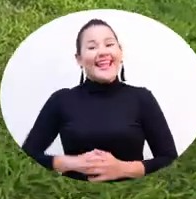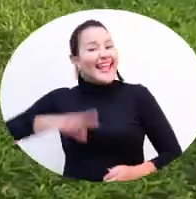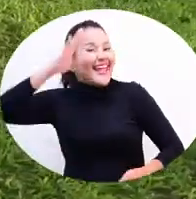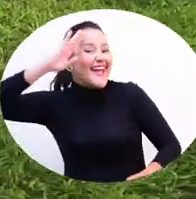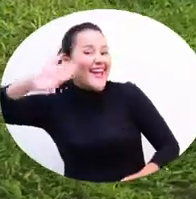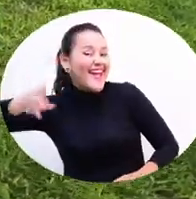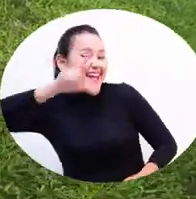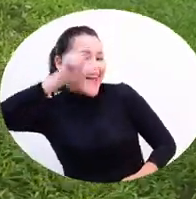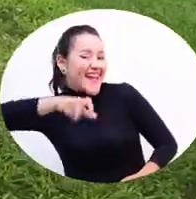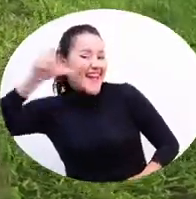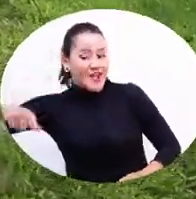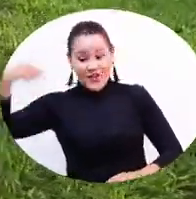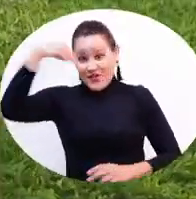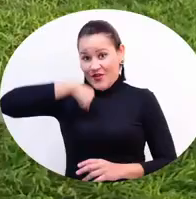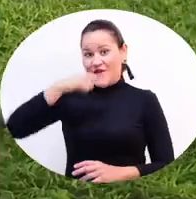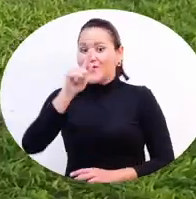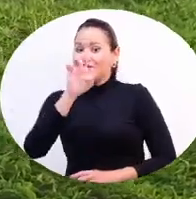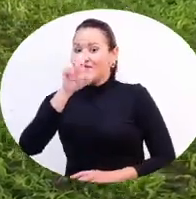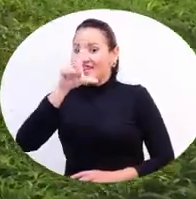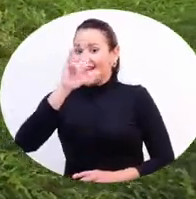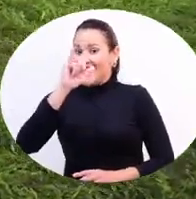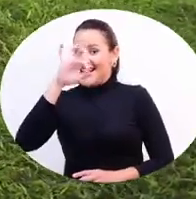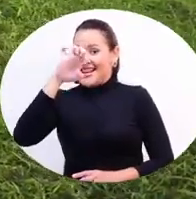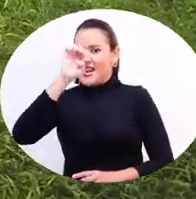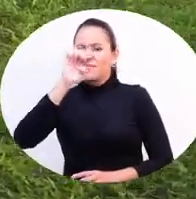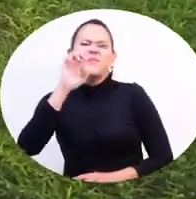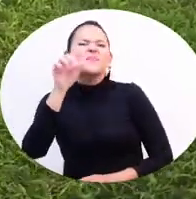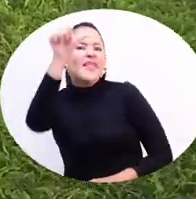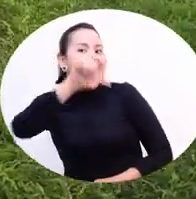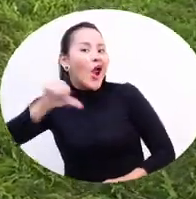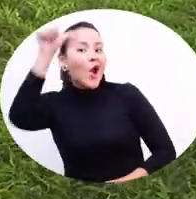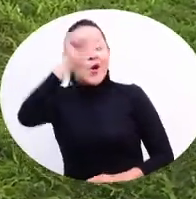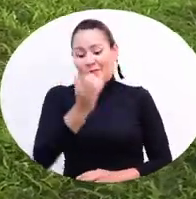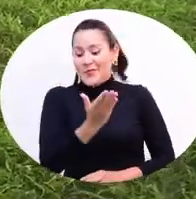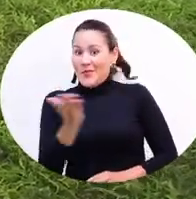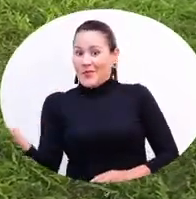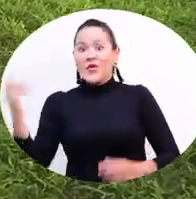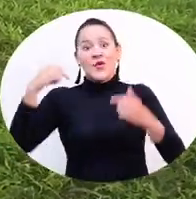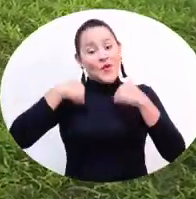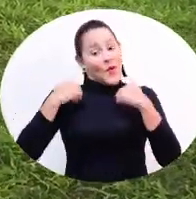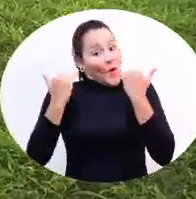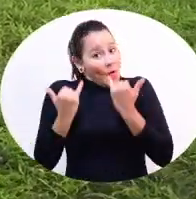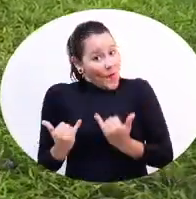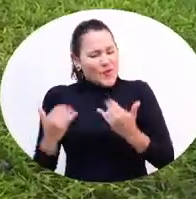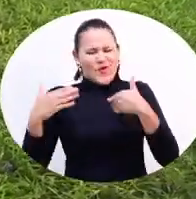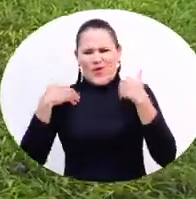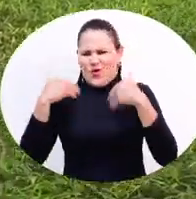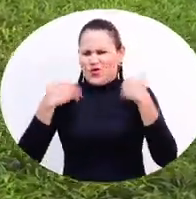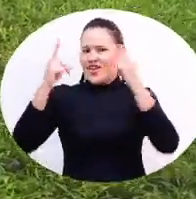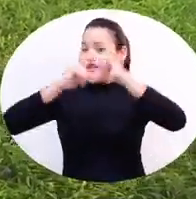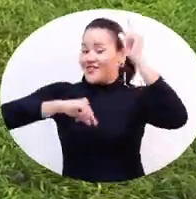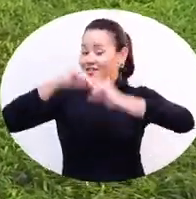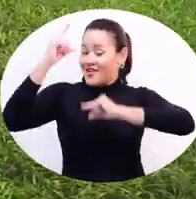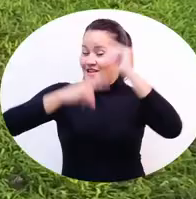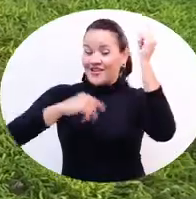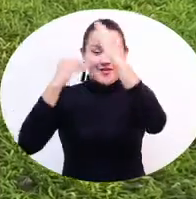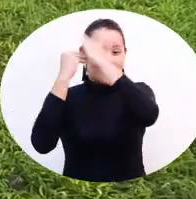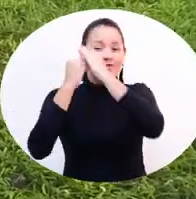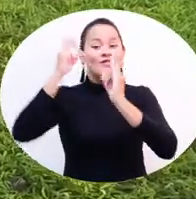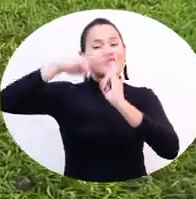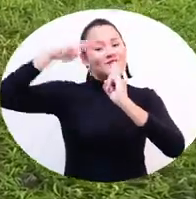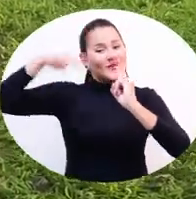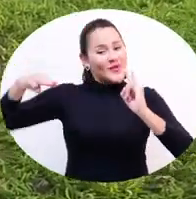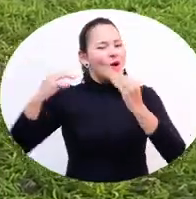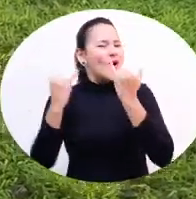¡Hey gente! Soy Felipe Manco, arroba el Manco Felipe, y para mí es un placer poder compartir con las estrellas Saber Pro